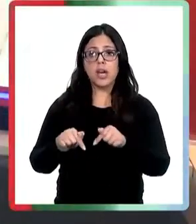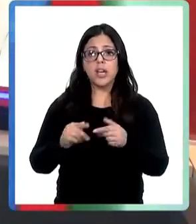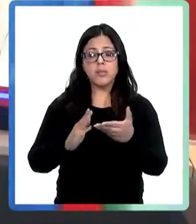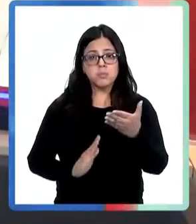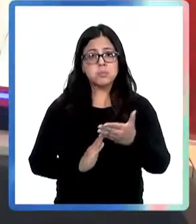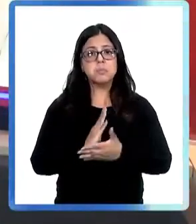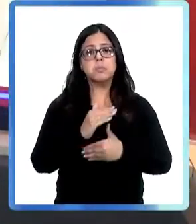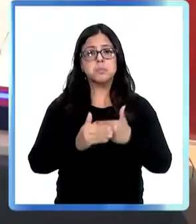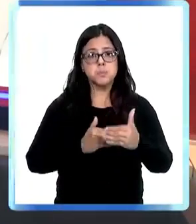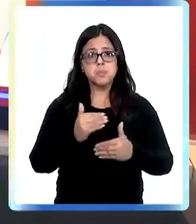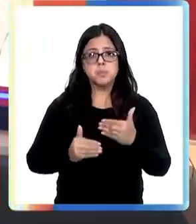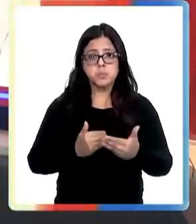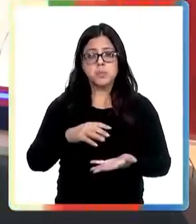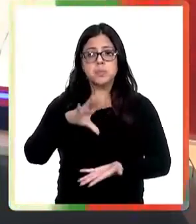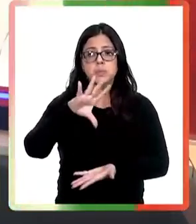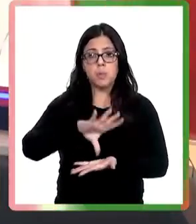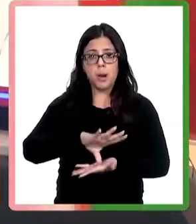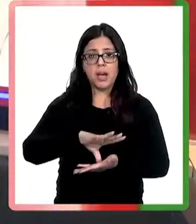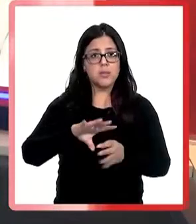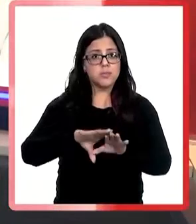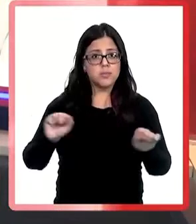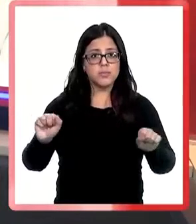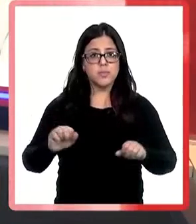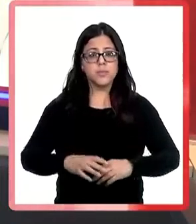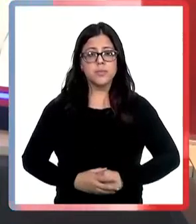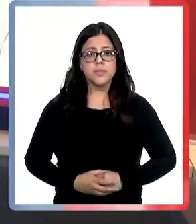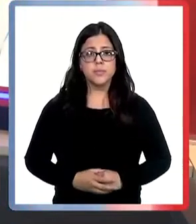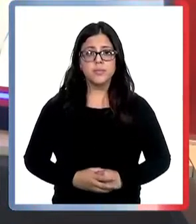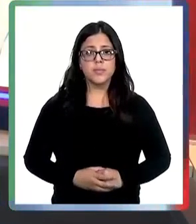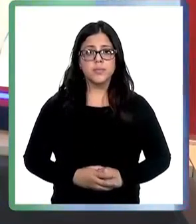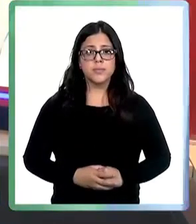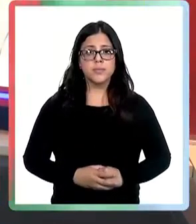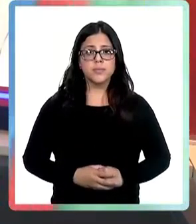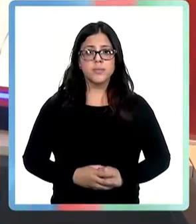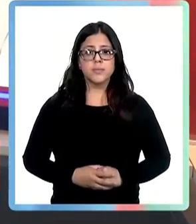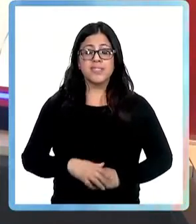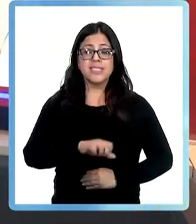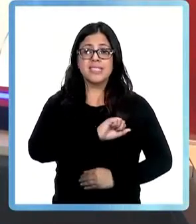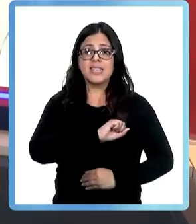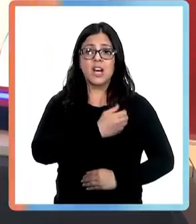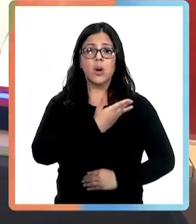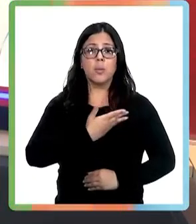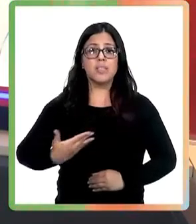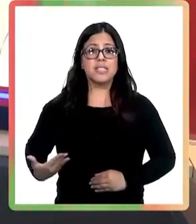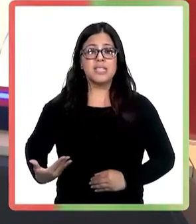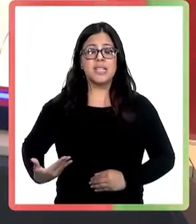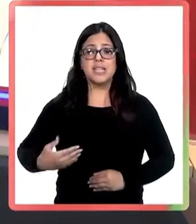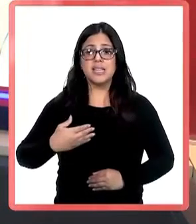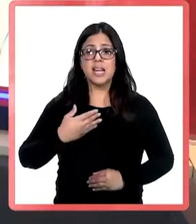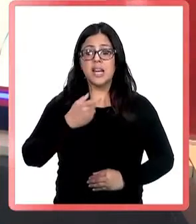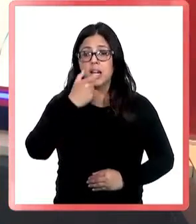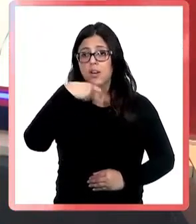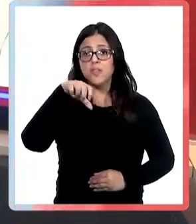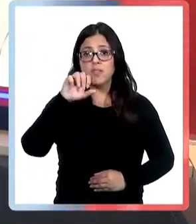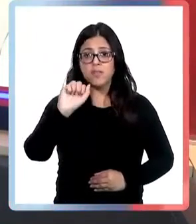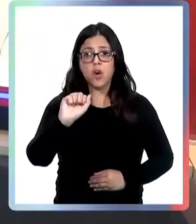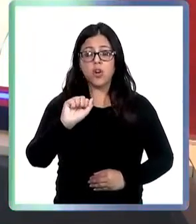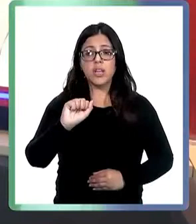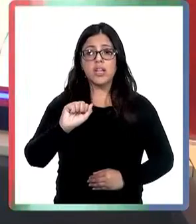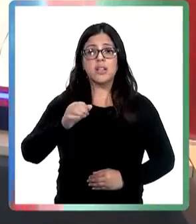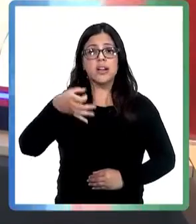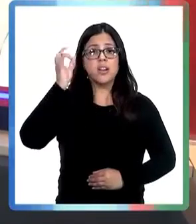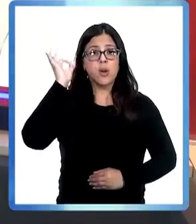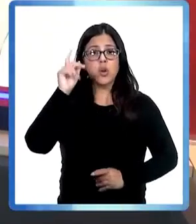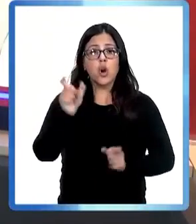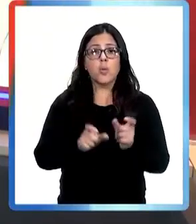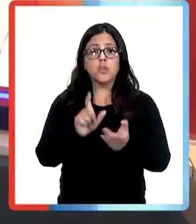En la capital, el presidente de la República, Gabriel Boric, se reunió esta mañana con locatarios y locatarias del barrio Franklin para el lanzamiento de una